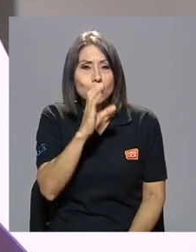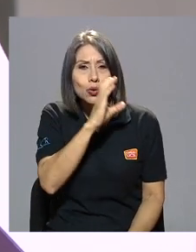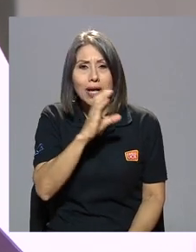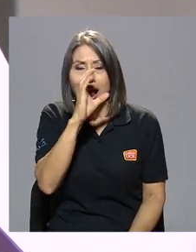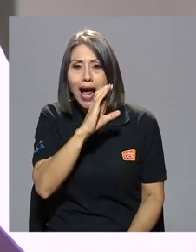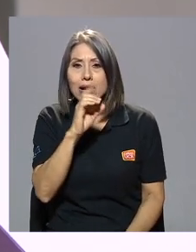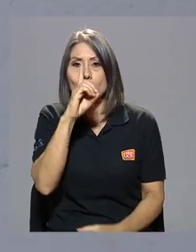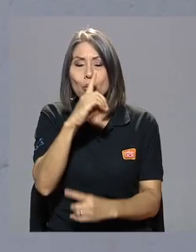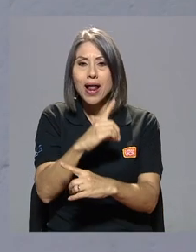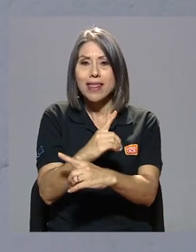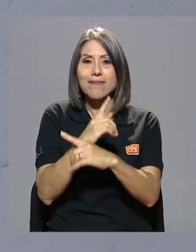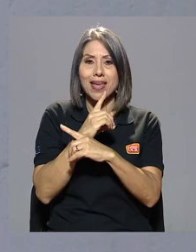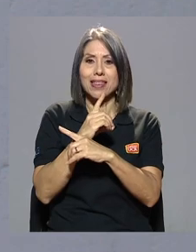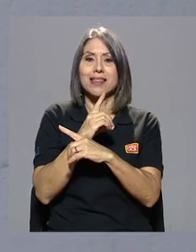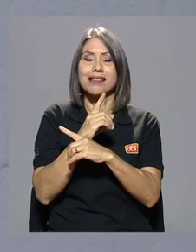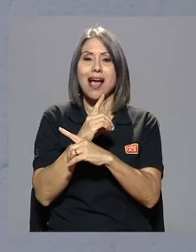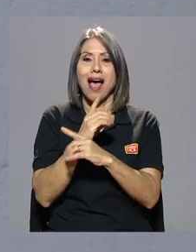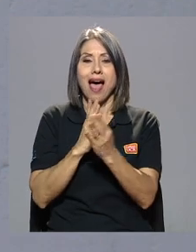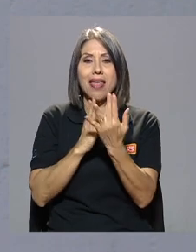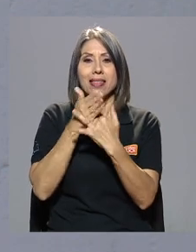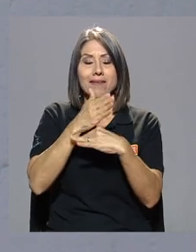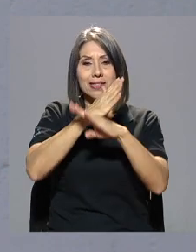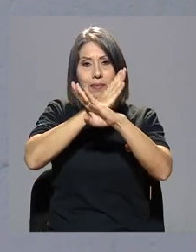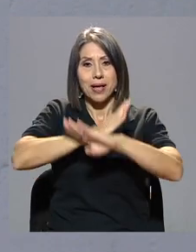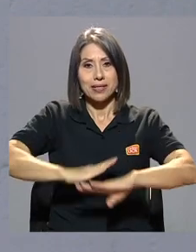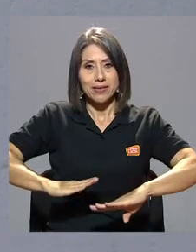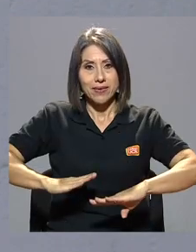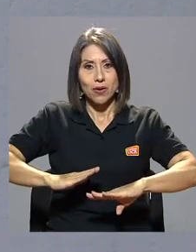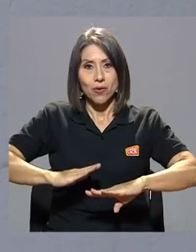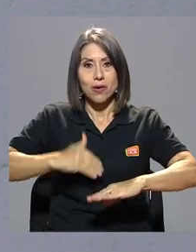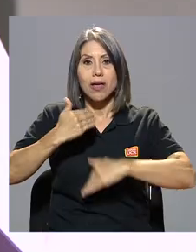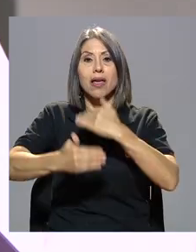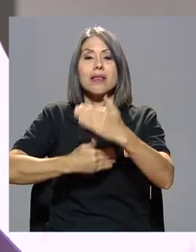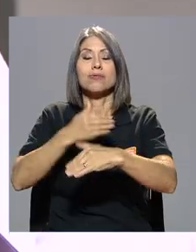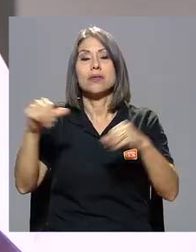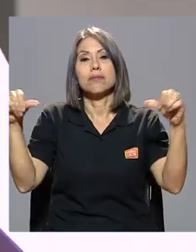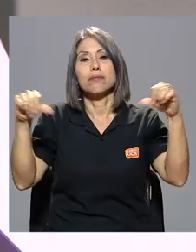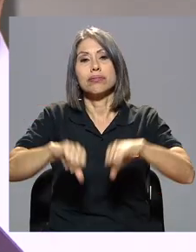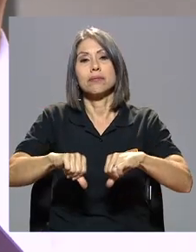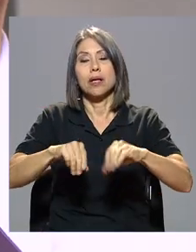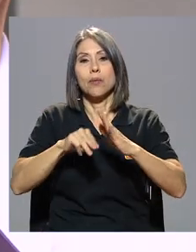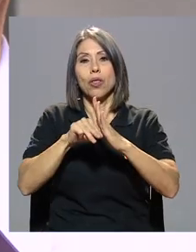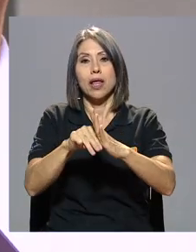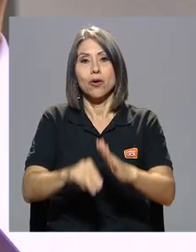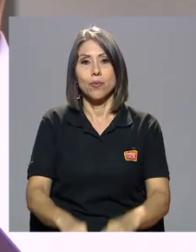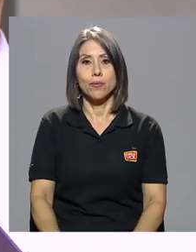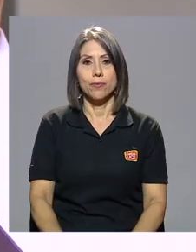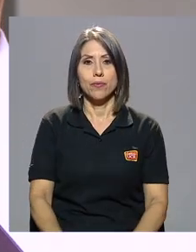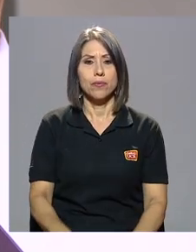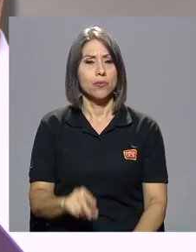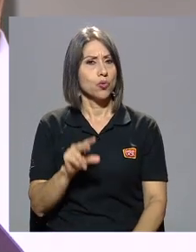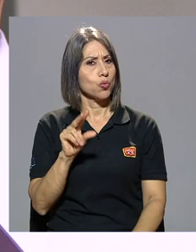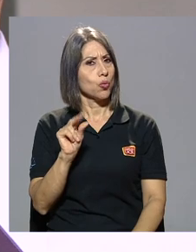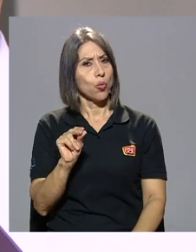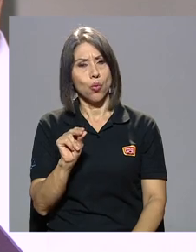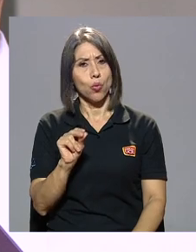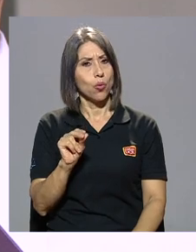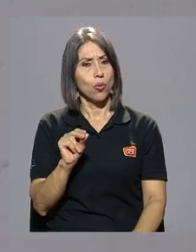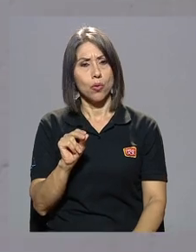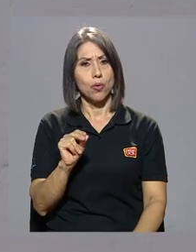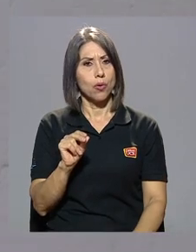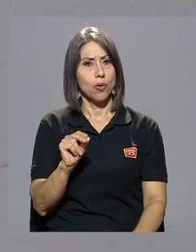buscar una defensa por el modo pacífico la que hizo que fracasara el modelo no